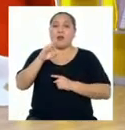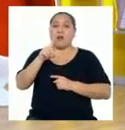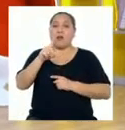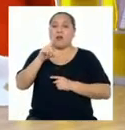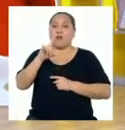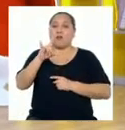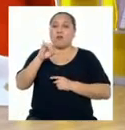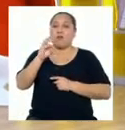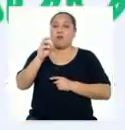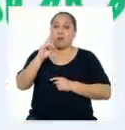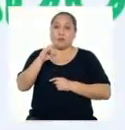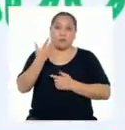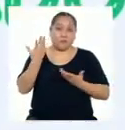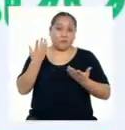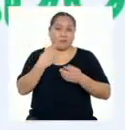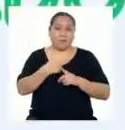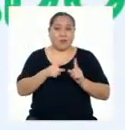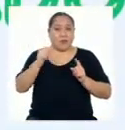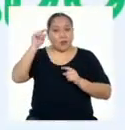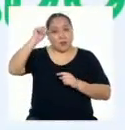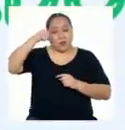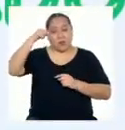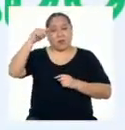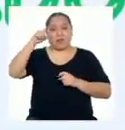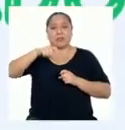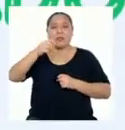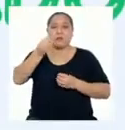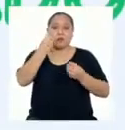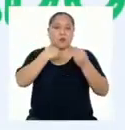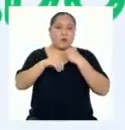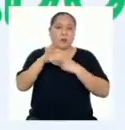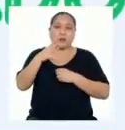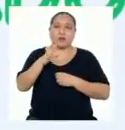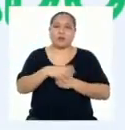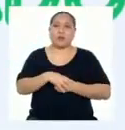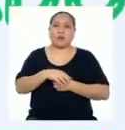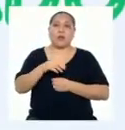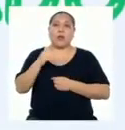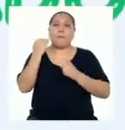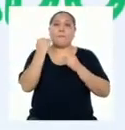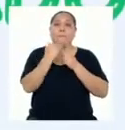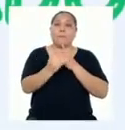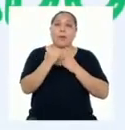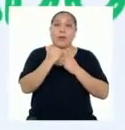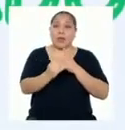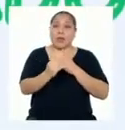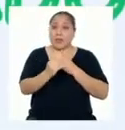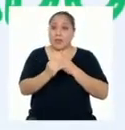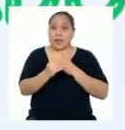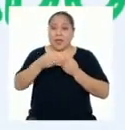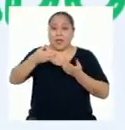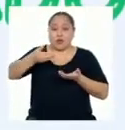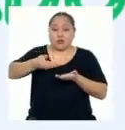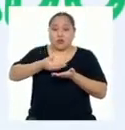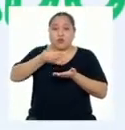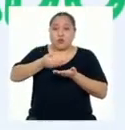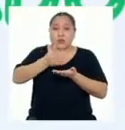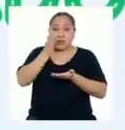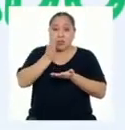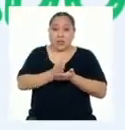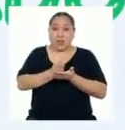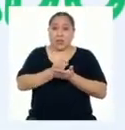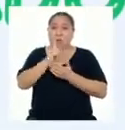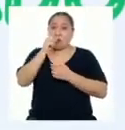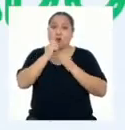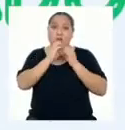Pero tomen nota. Debemos consumir en promedio media cucharadita por día. Y así aseguramos